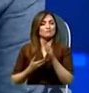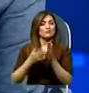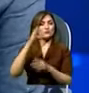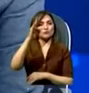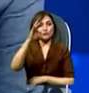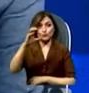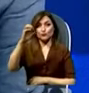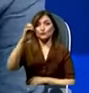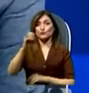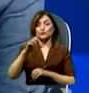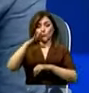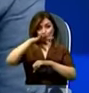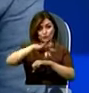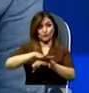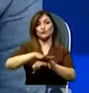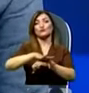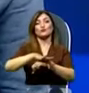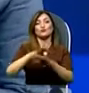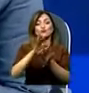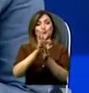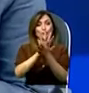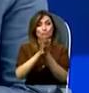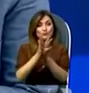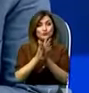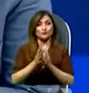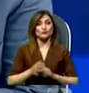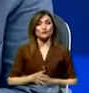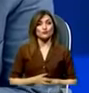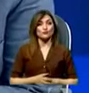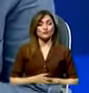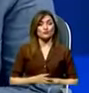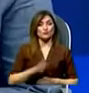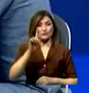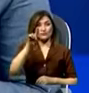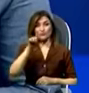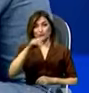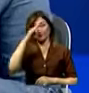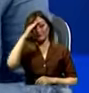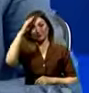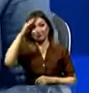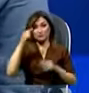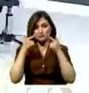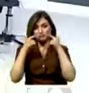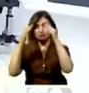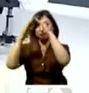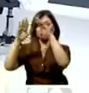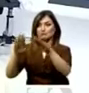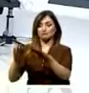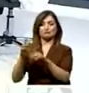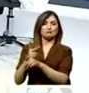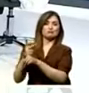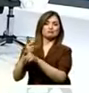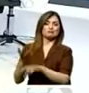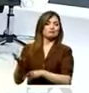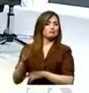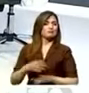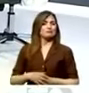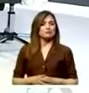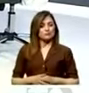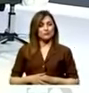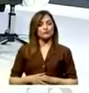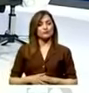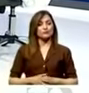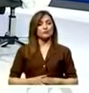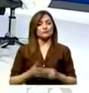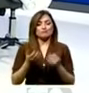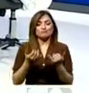% de los billetes electrónicos no funcionan. Tienen a mil policías cuidando casas de presos que están en su casa. En este momento, Milton,